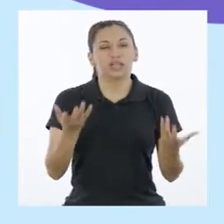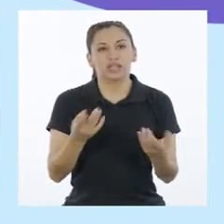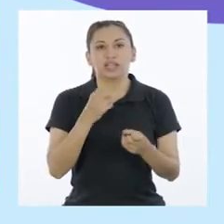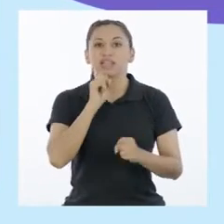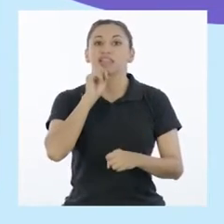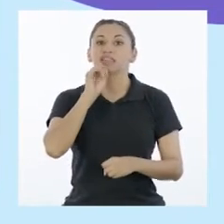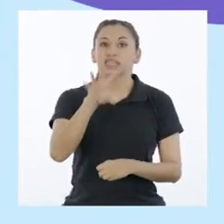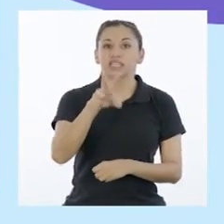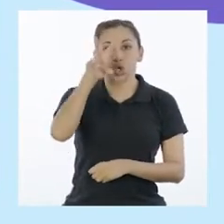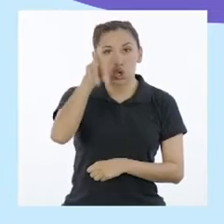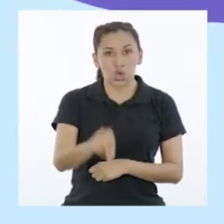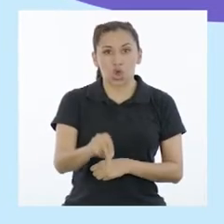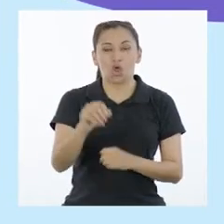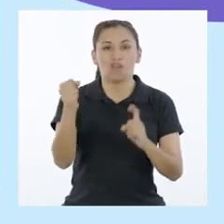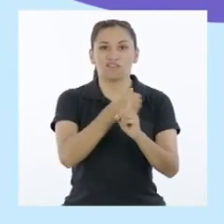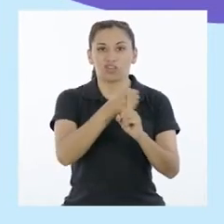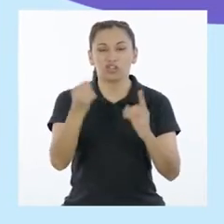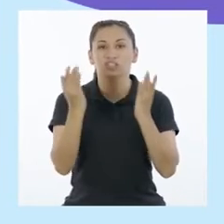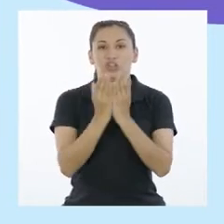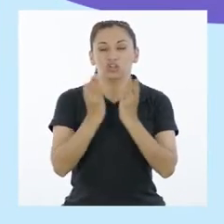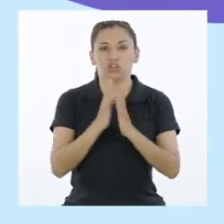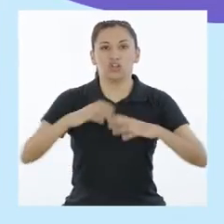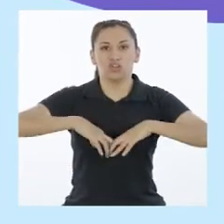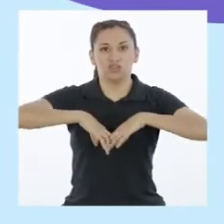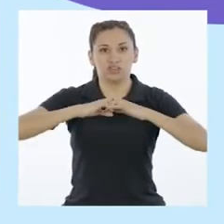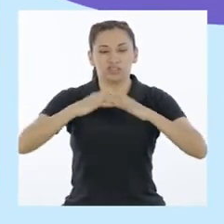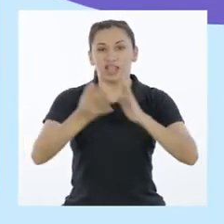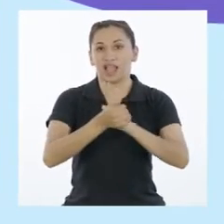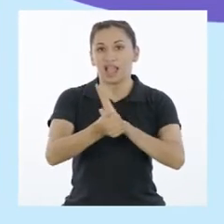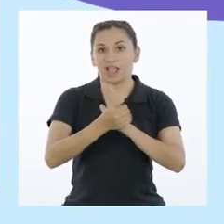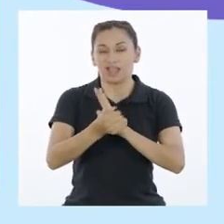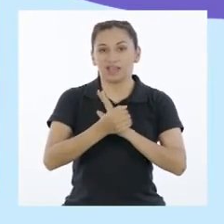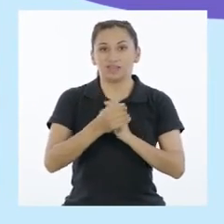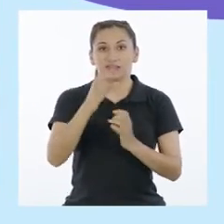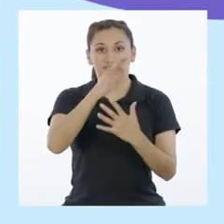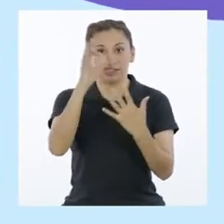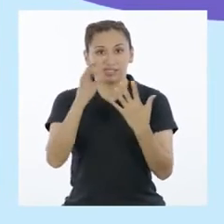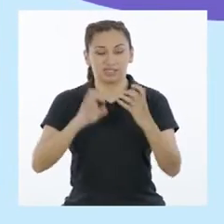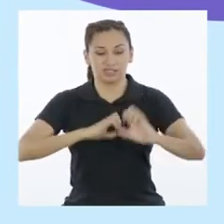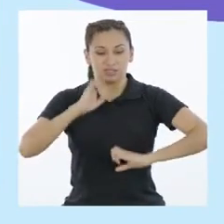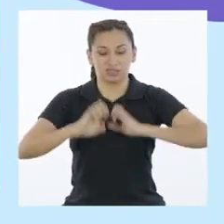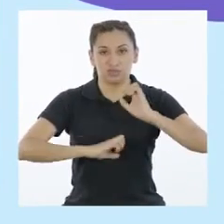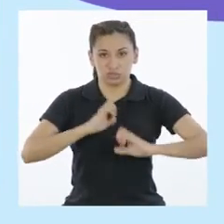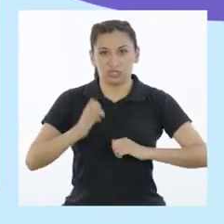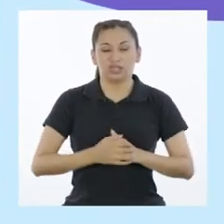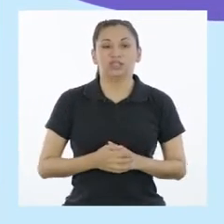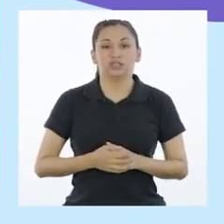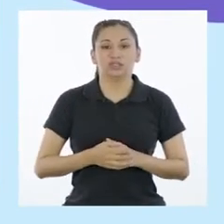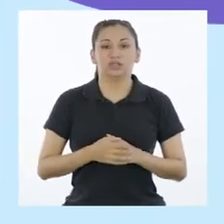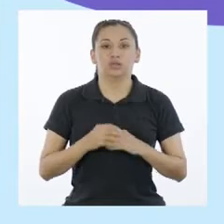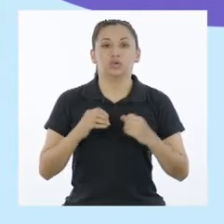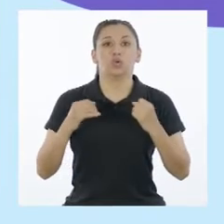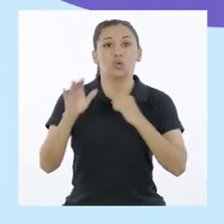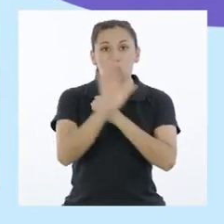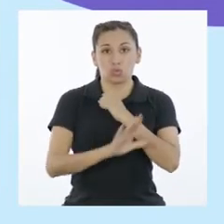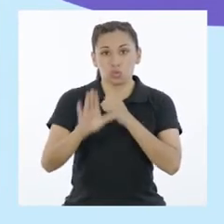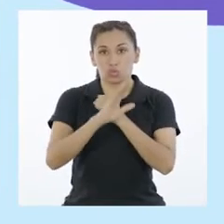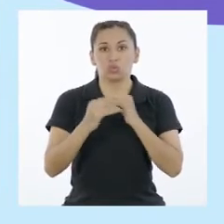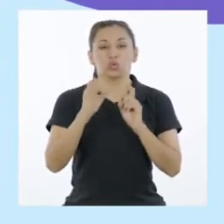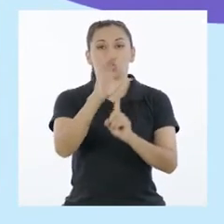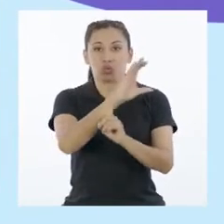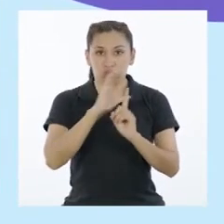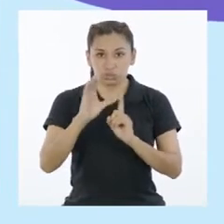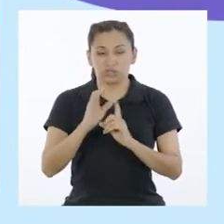propuestas como Digamos no a la violencia escolar, Fortalecemos nuestras habilidades sociales y emocionales, Juventud y